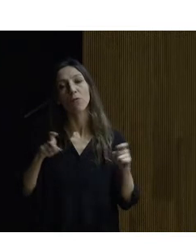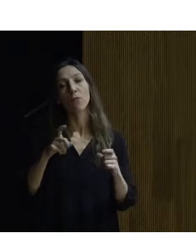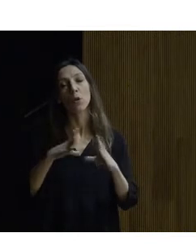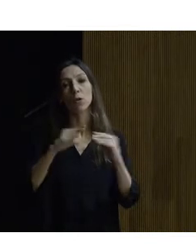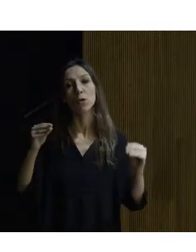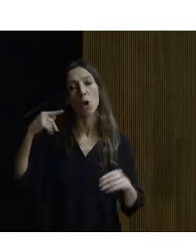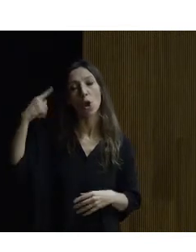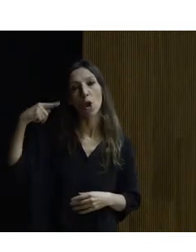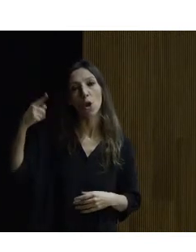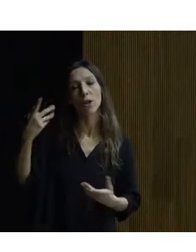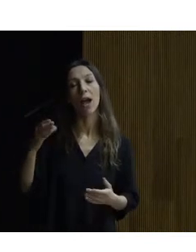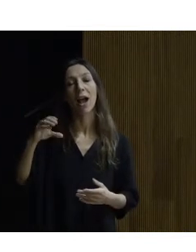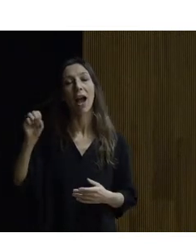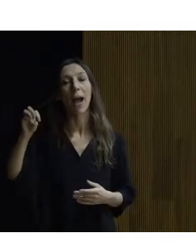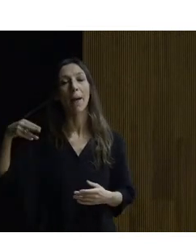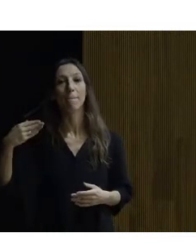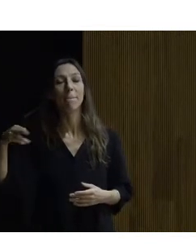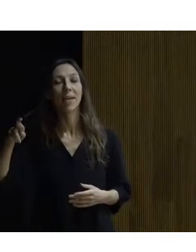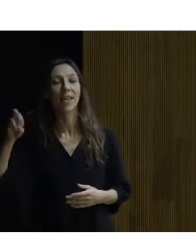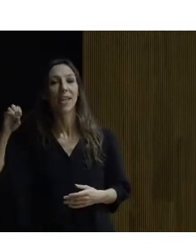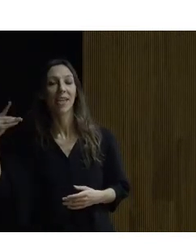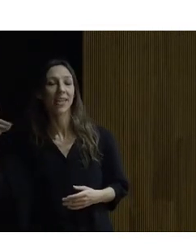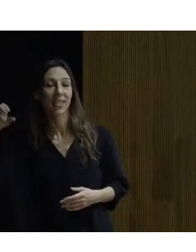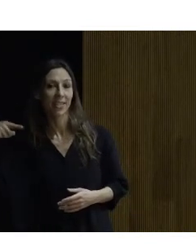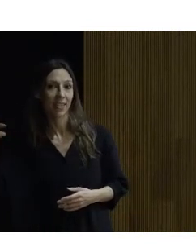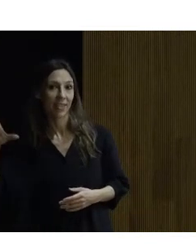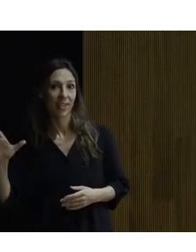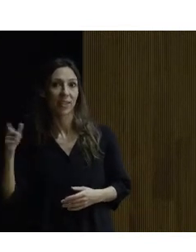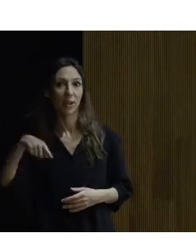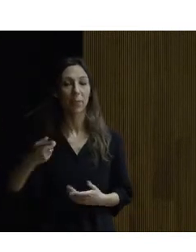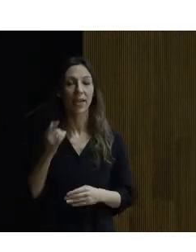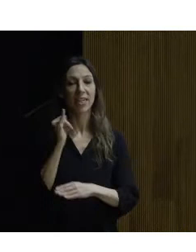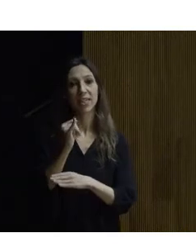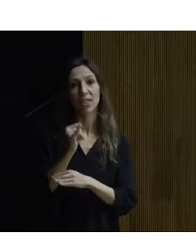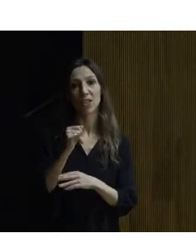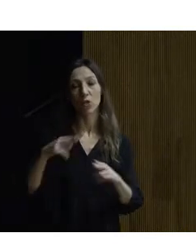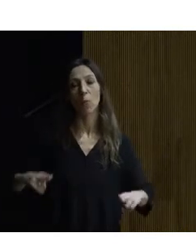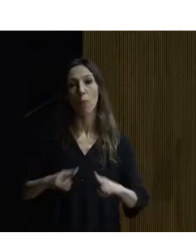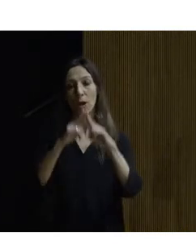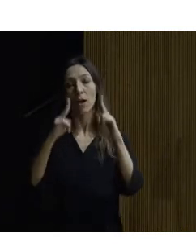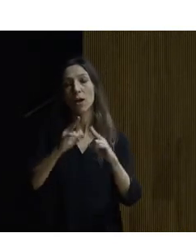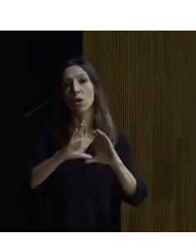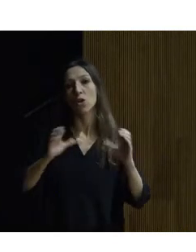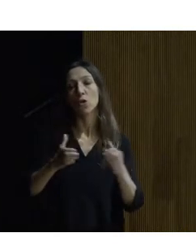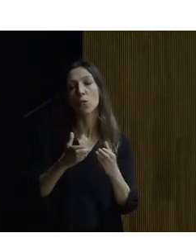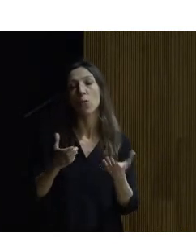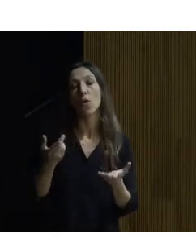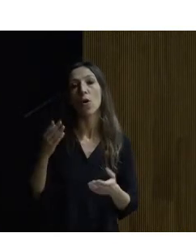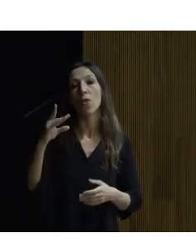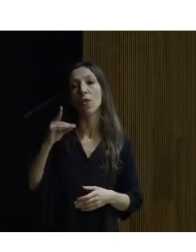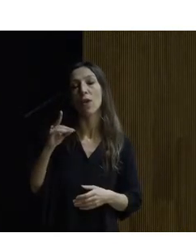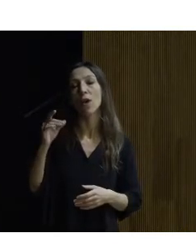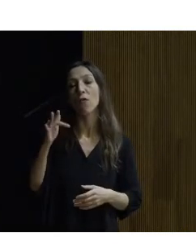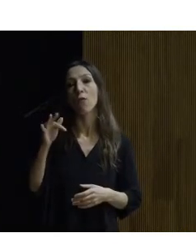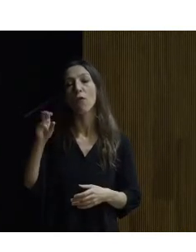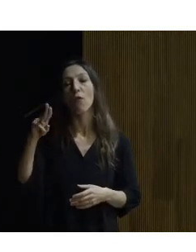Cambridge y en el Instituto Tecnológico de París socio fundador y director general del grupo E-FUE en las que se integran entre otras la